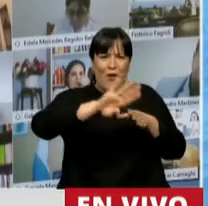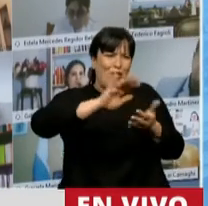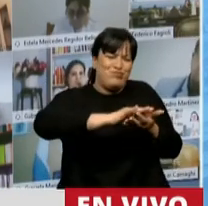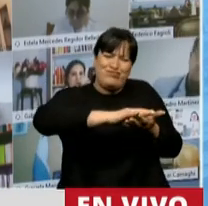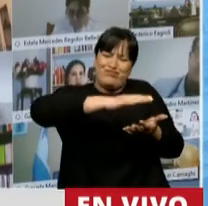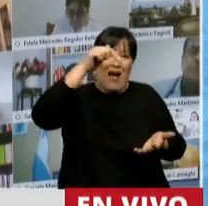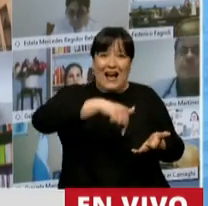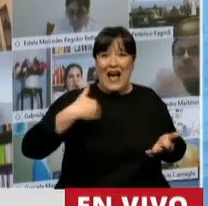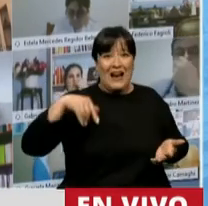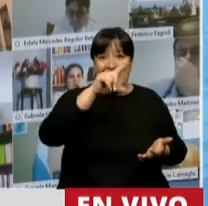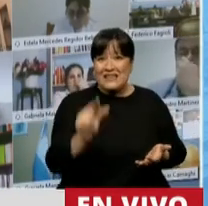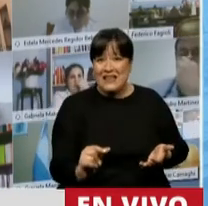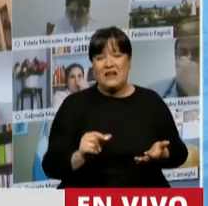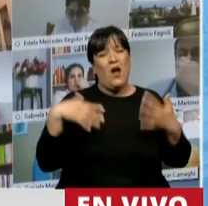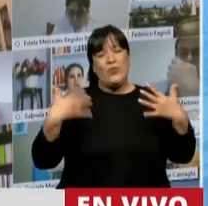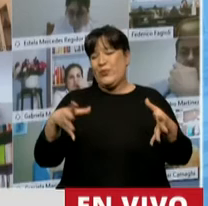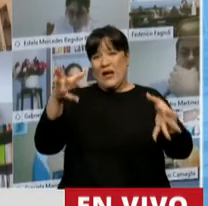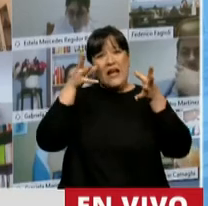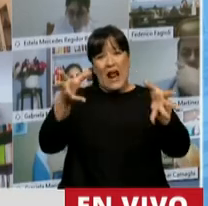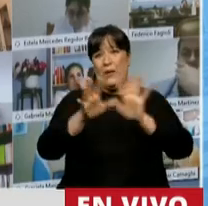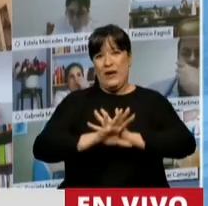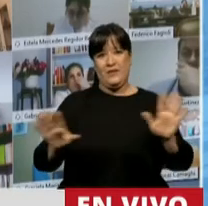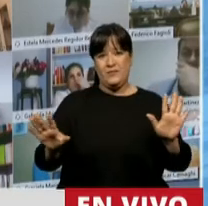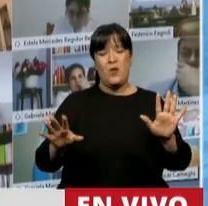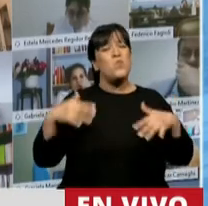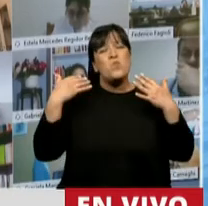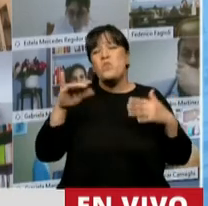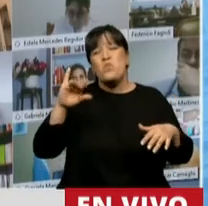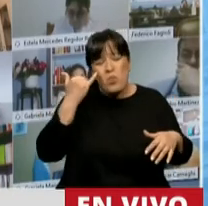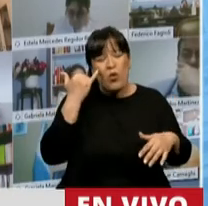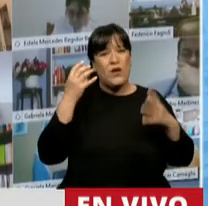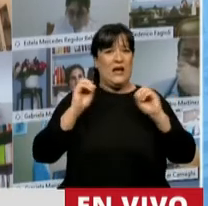en la Argentina es enorme y es grave, muy grave.